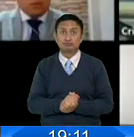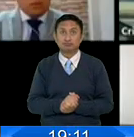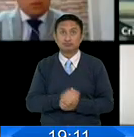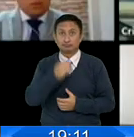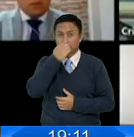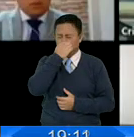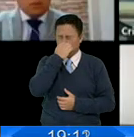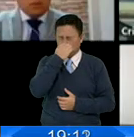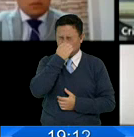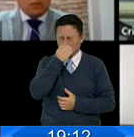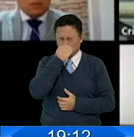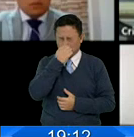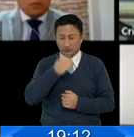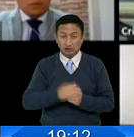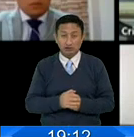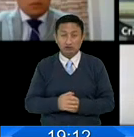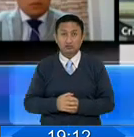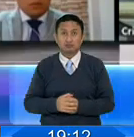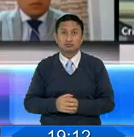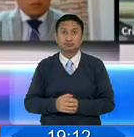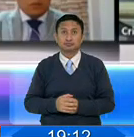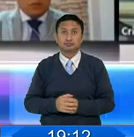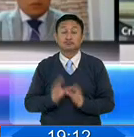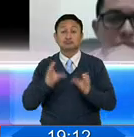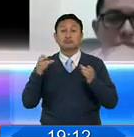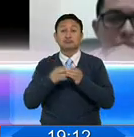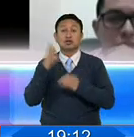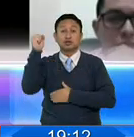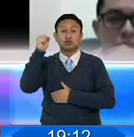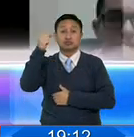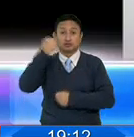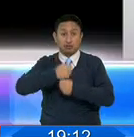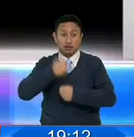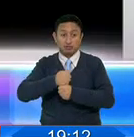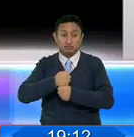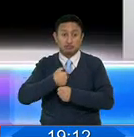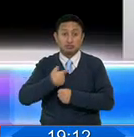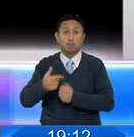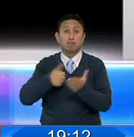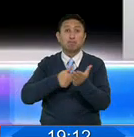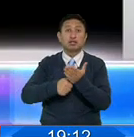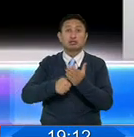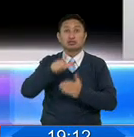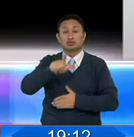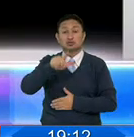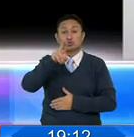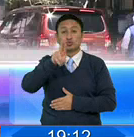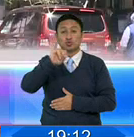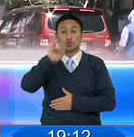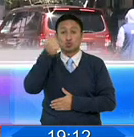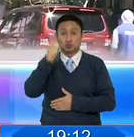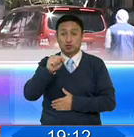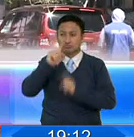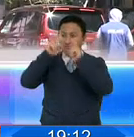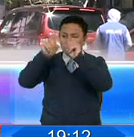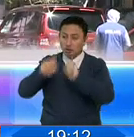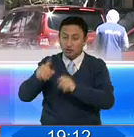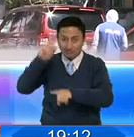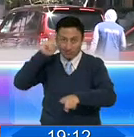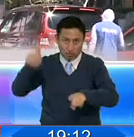En la Comisión de Derechos de los Trabajadores pidieron explicaciones al ministro Luis Poveda sobre el Acuerdo Ministerial